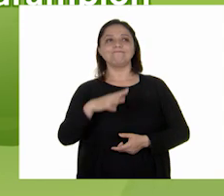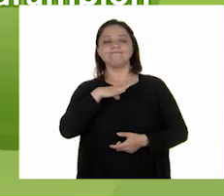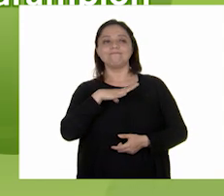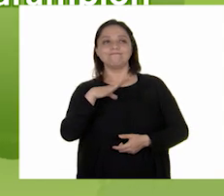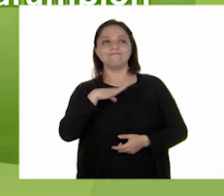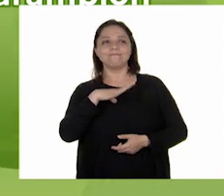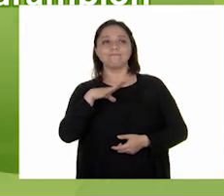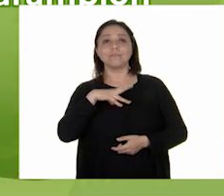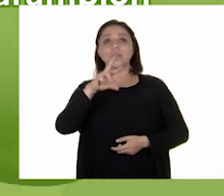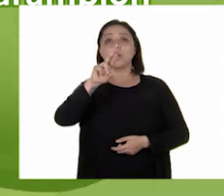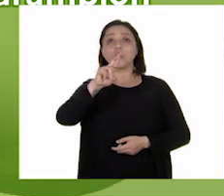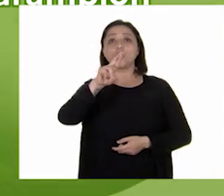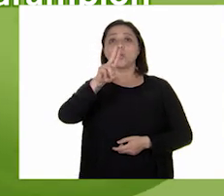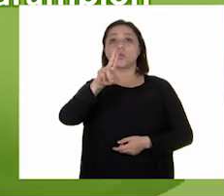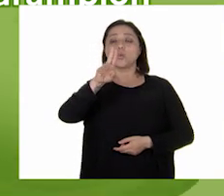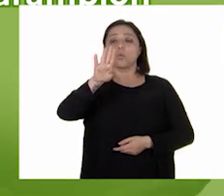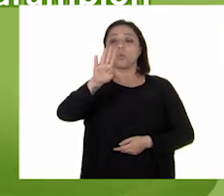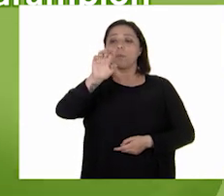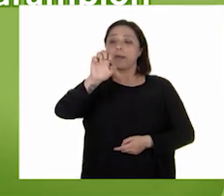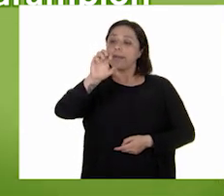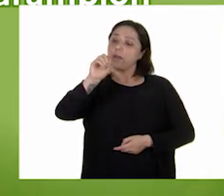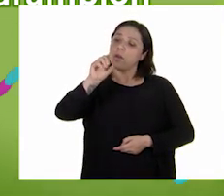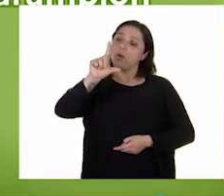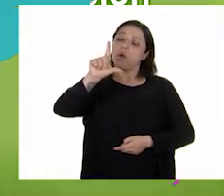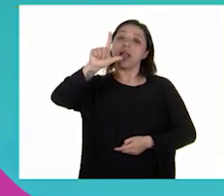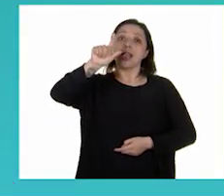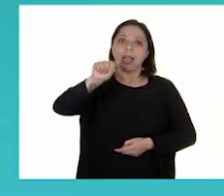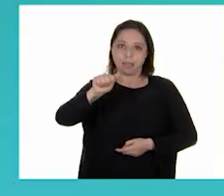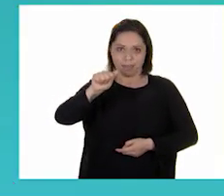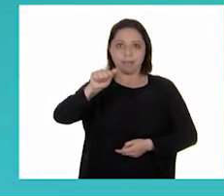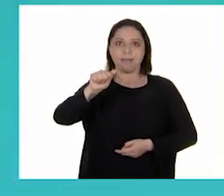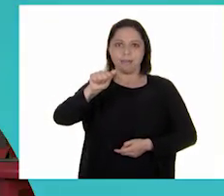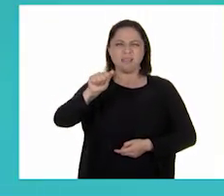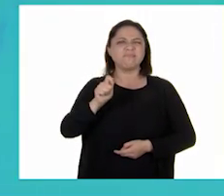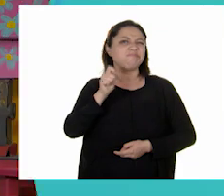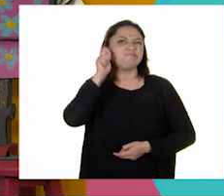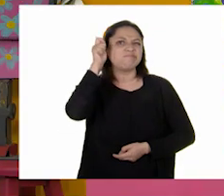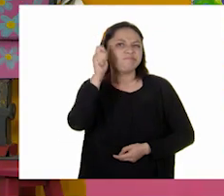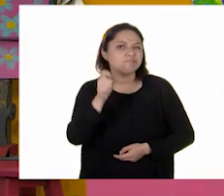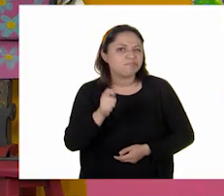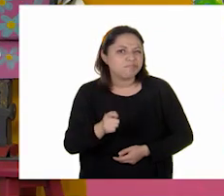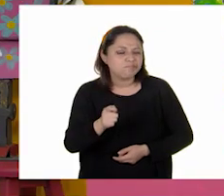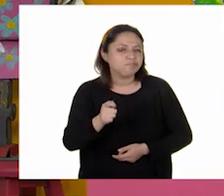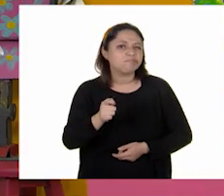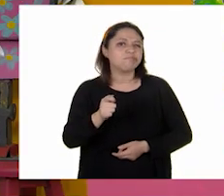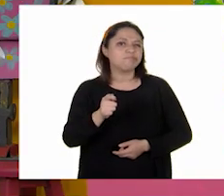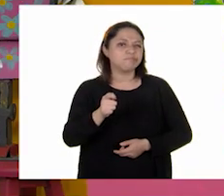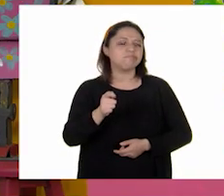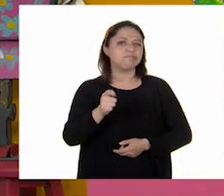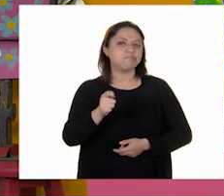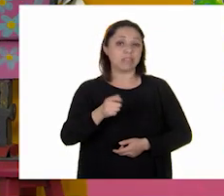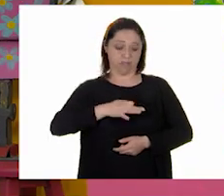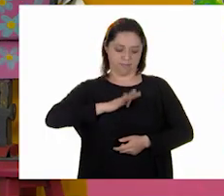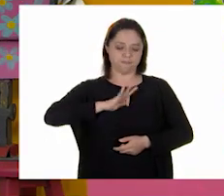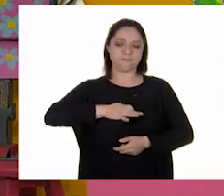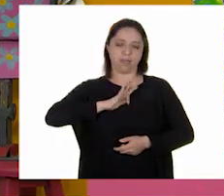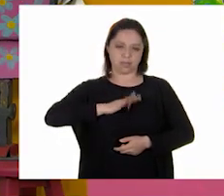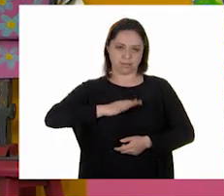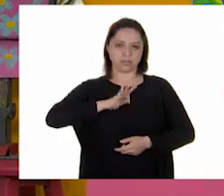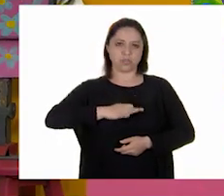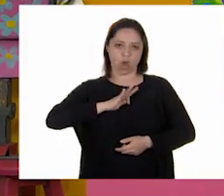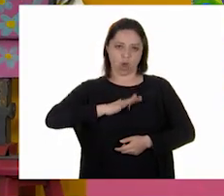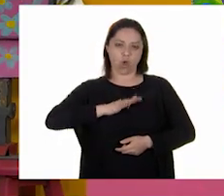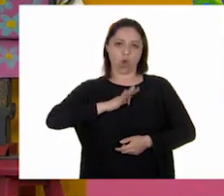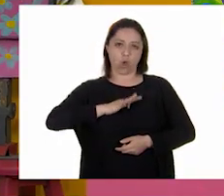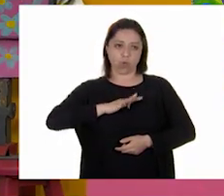aquí la rubeola. Muy bien, maestra Yesenia. La rubeola es una infección en la cual se